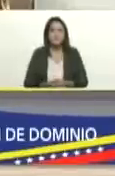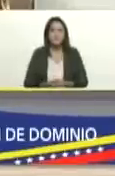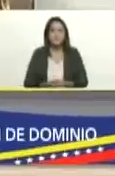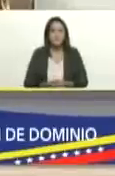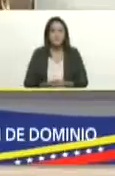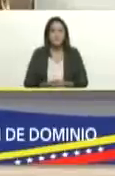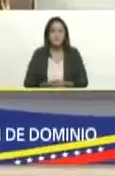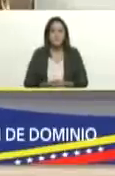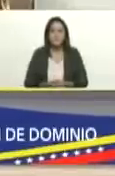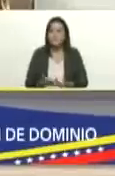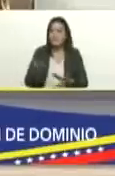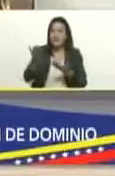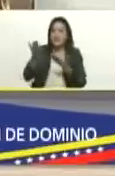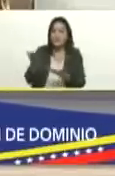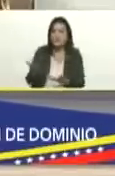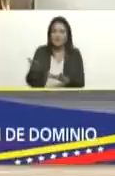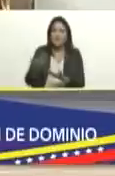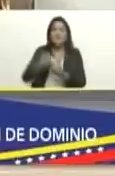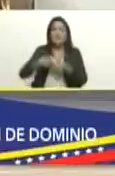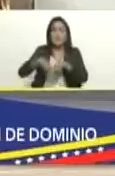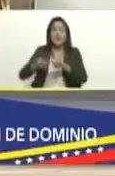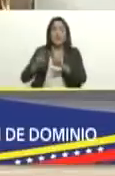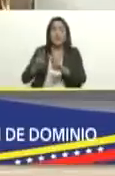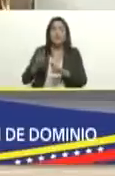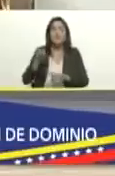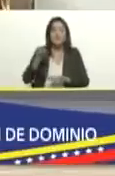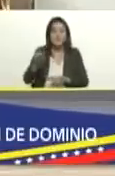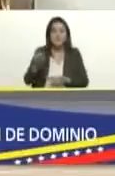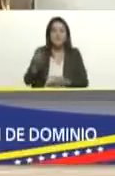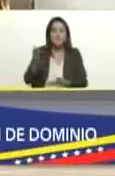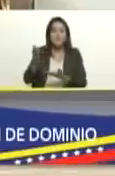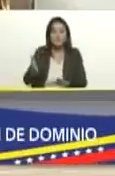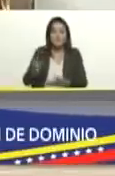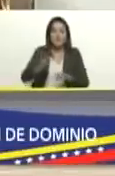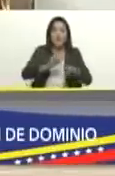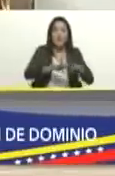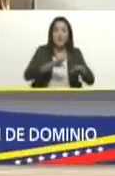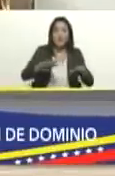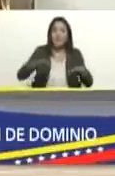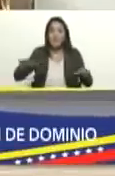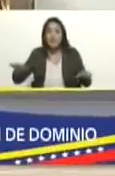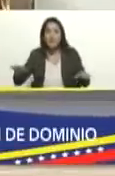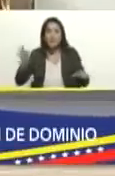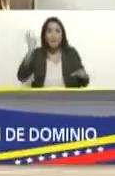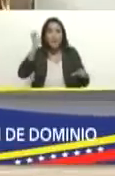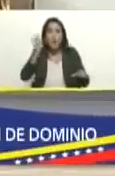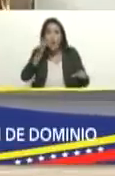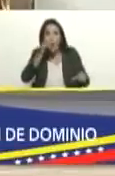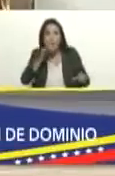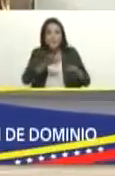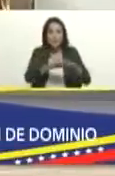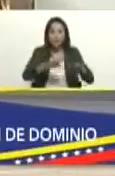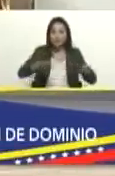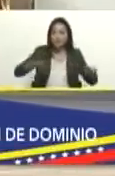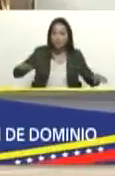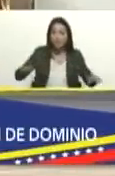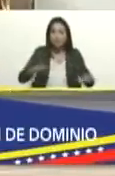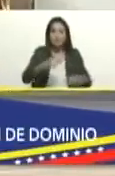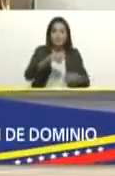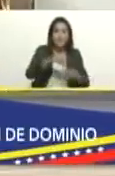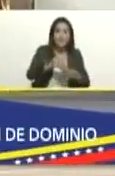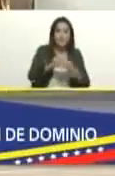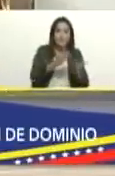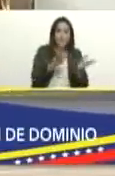en valores una patria en valores para los niños y niñas que están ahora chiquitines que se están educando en las escuelas